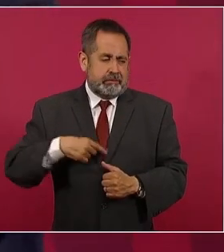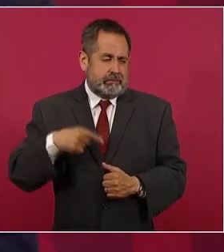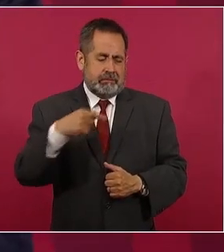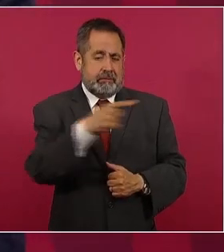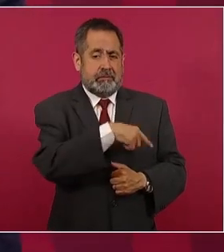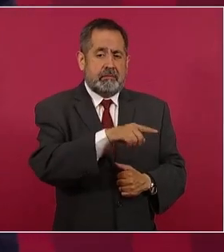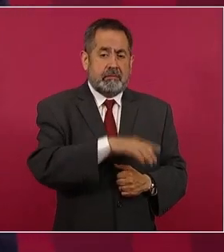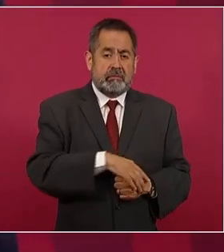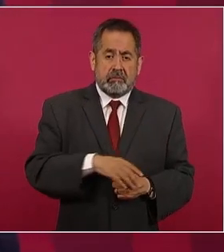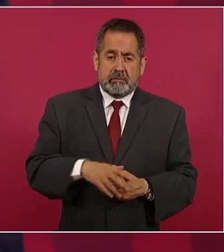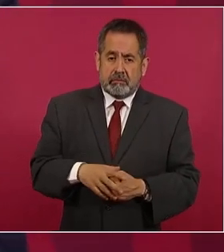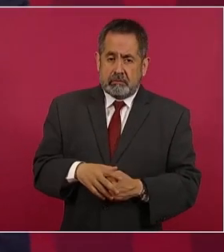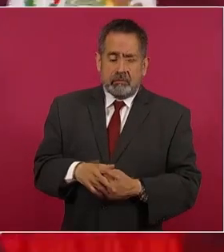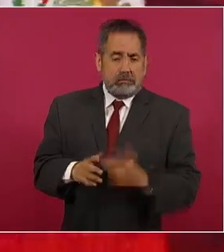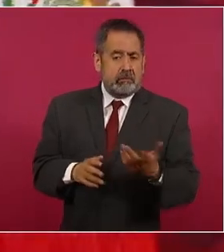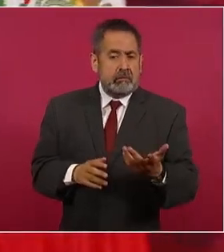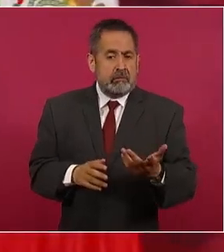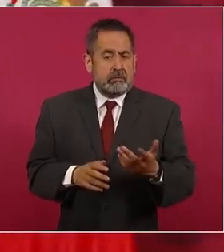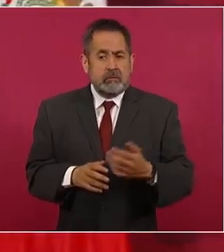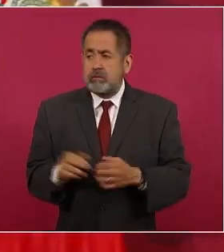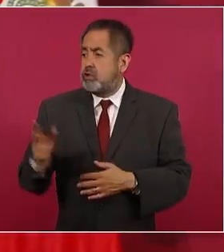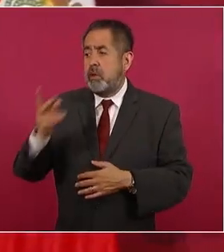no quiero que me digan